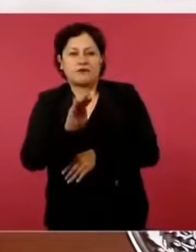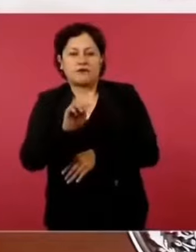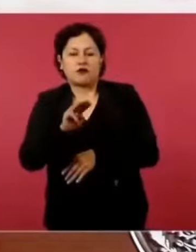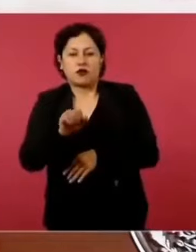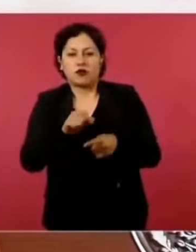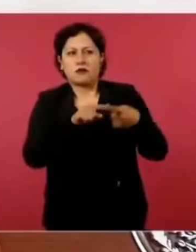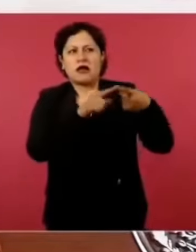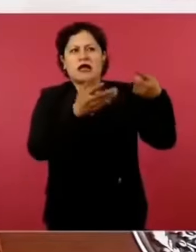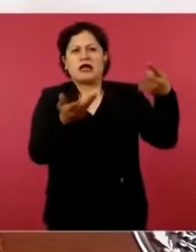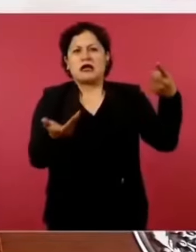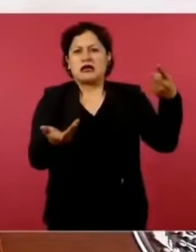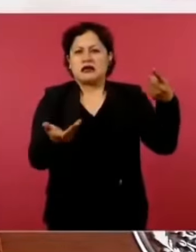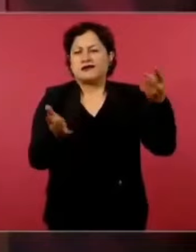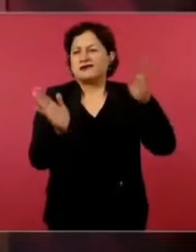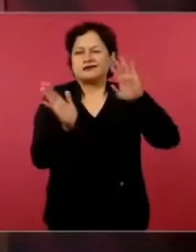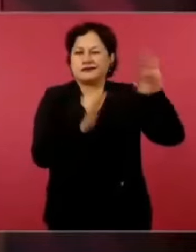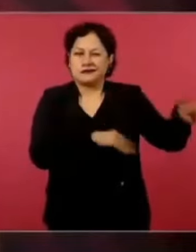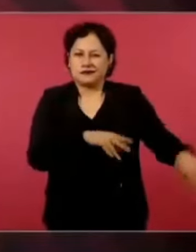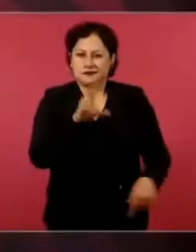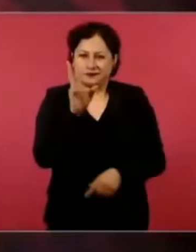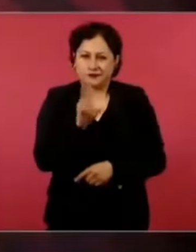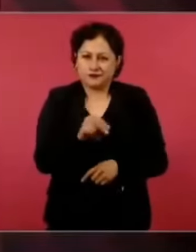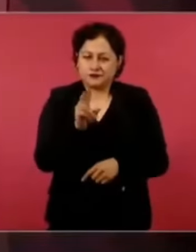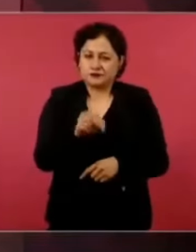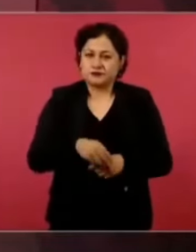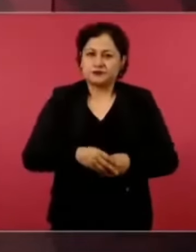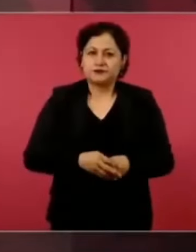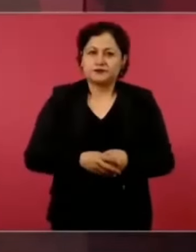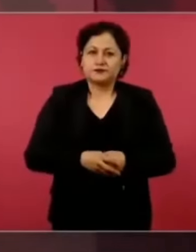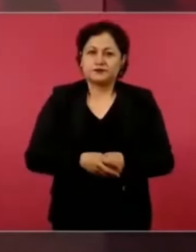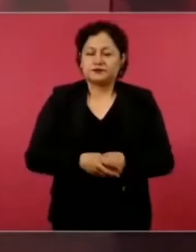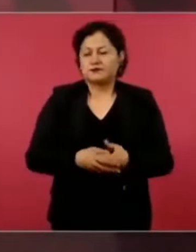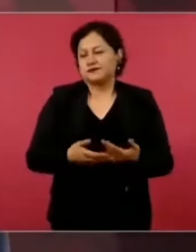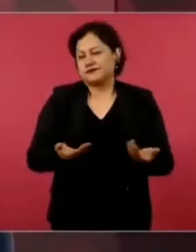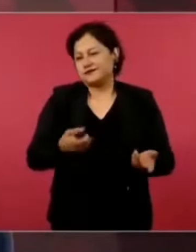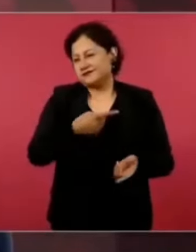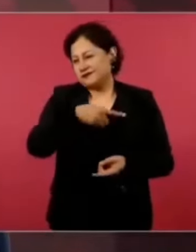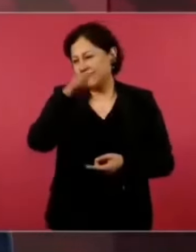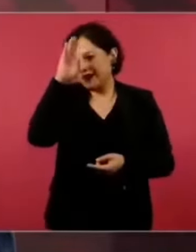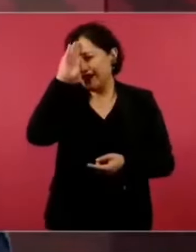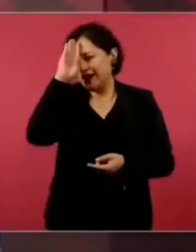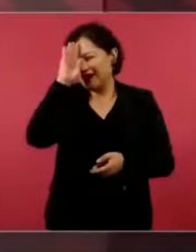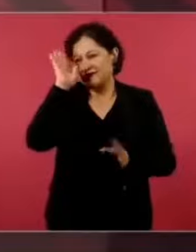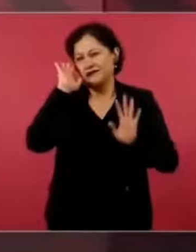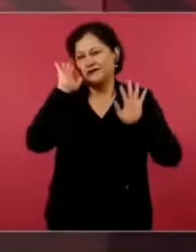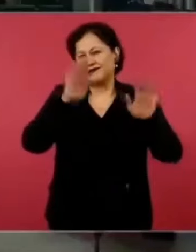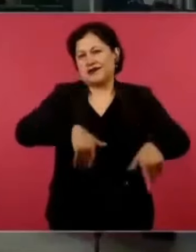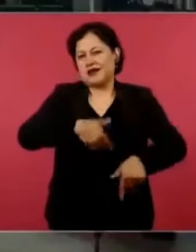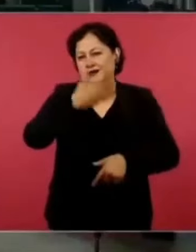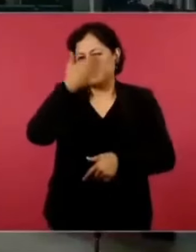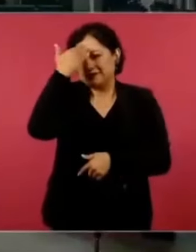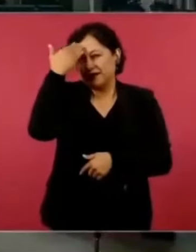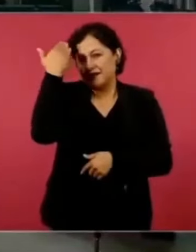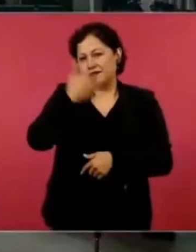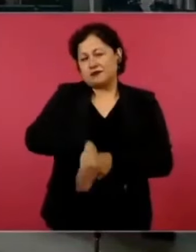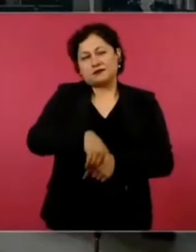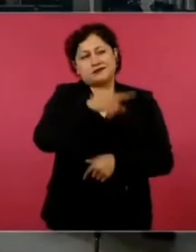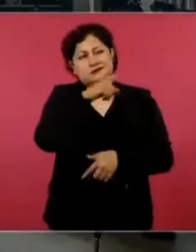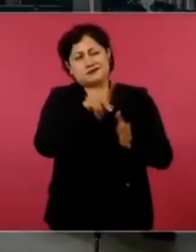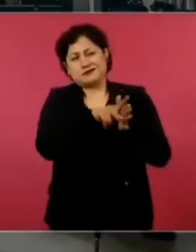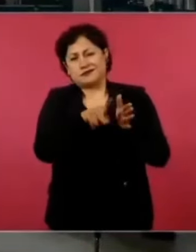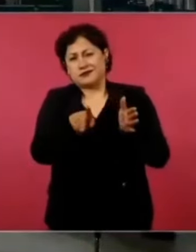de reforma, ya es mucho, ya sabemos ya que es un periódico